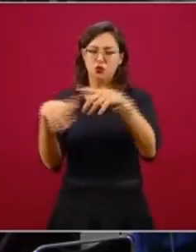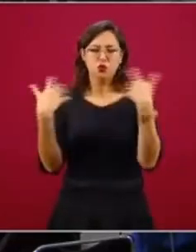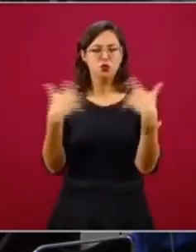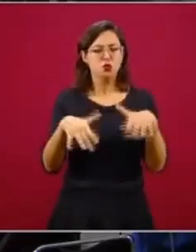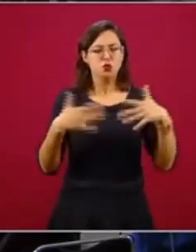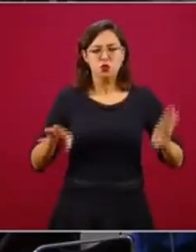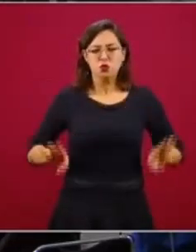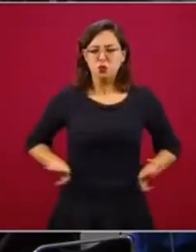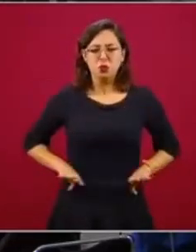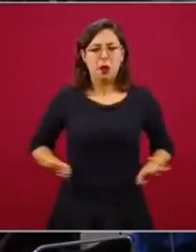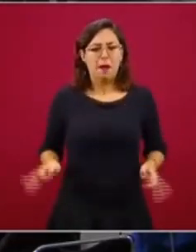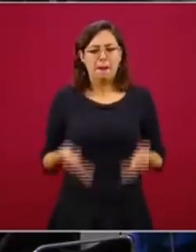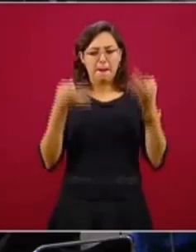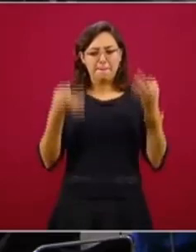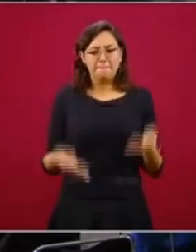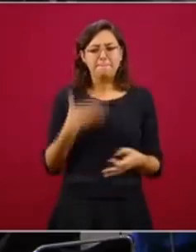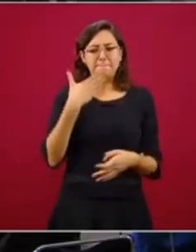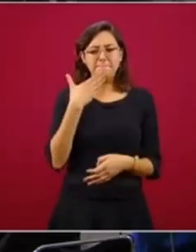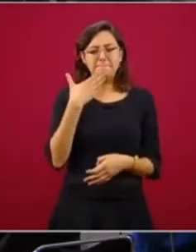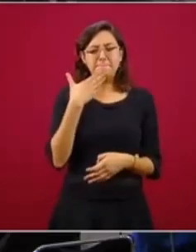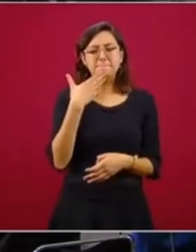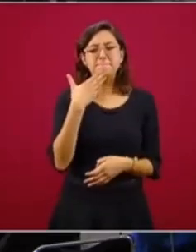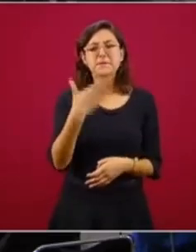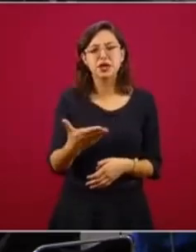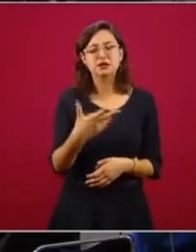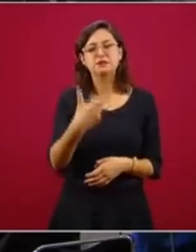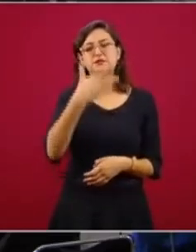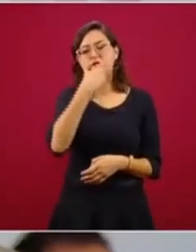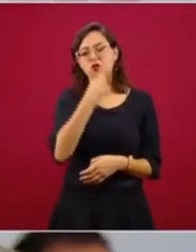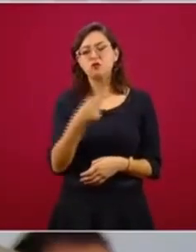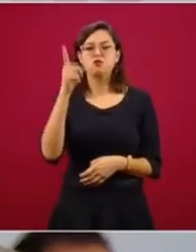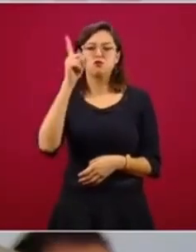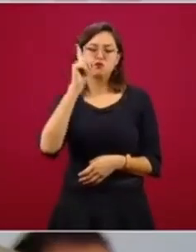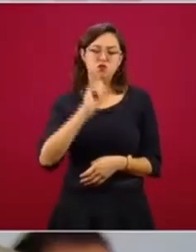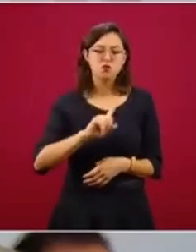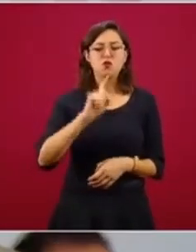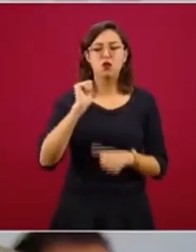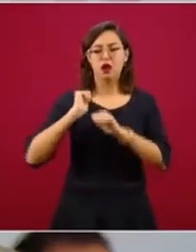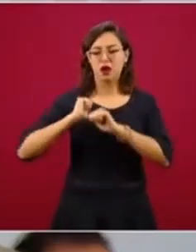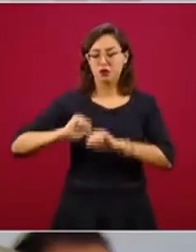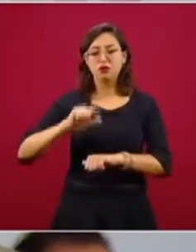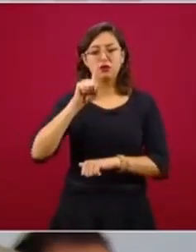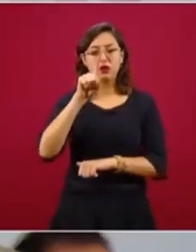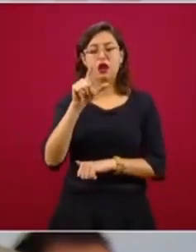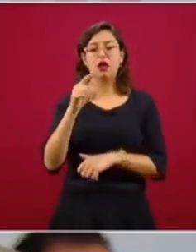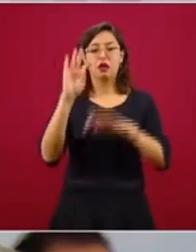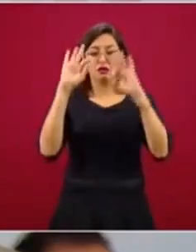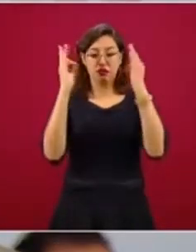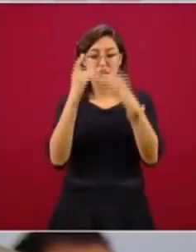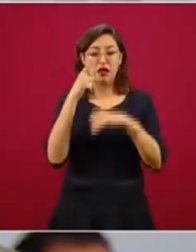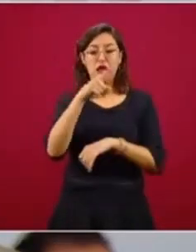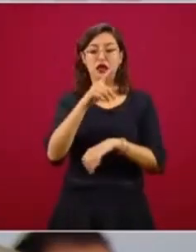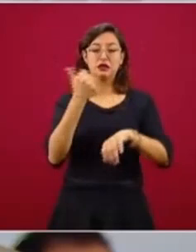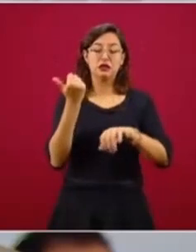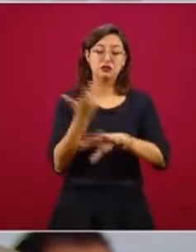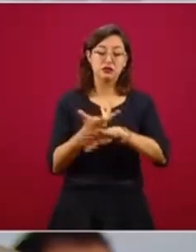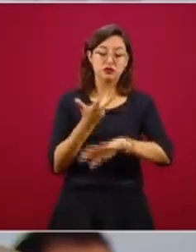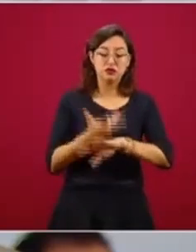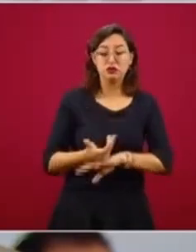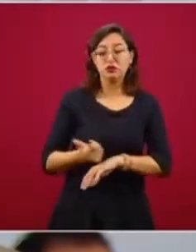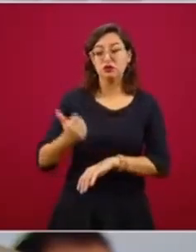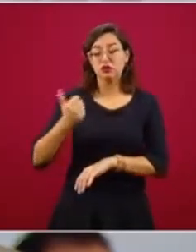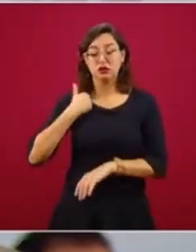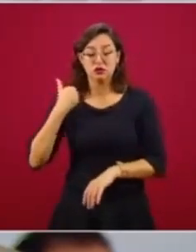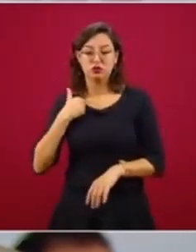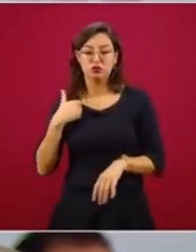y muy señaladamente de las y los cónsules en los Estados Unidos y el Canadá, que han tenido